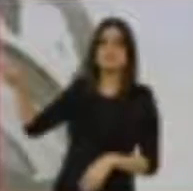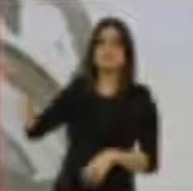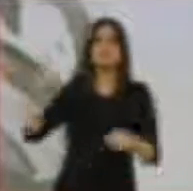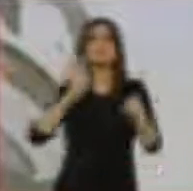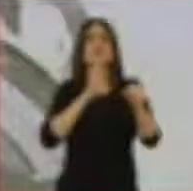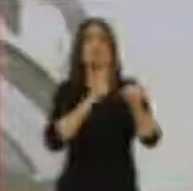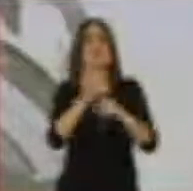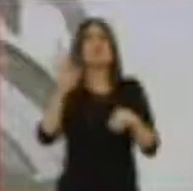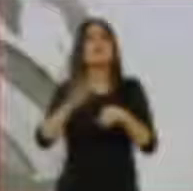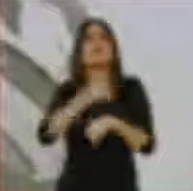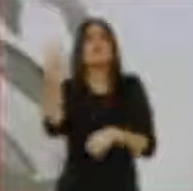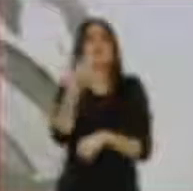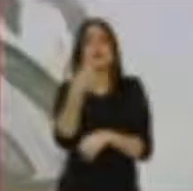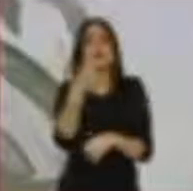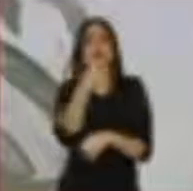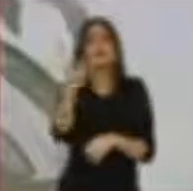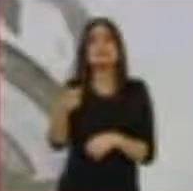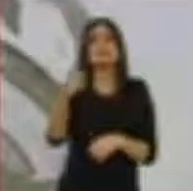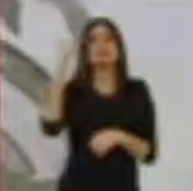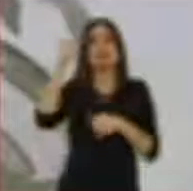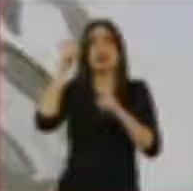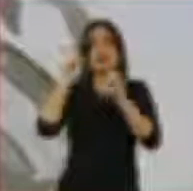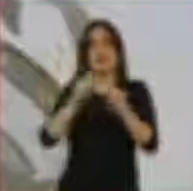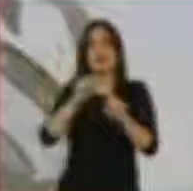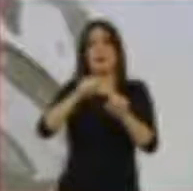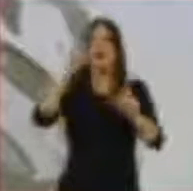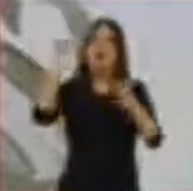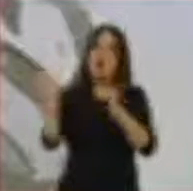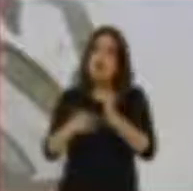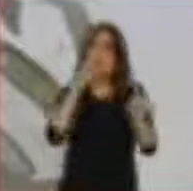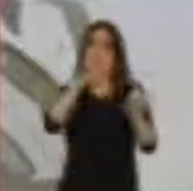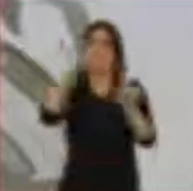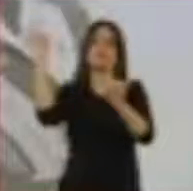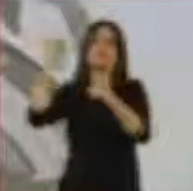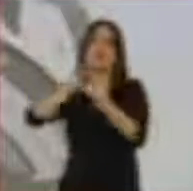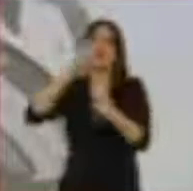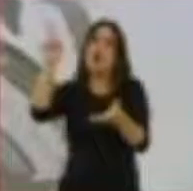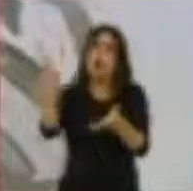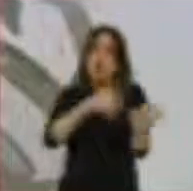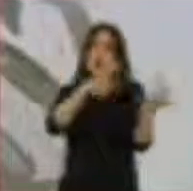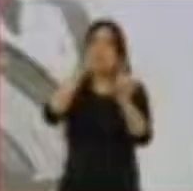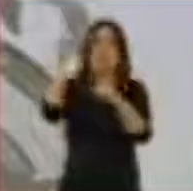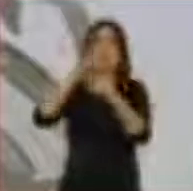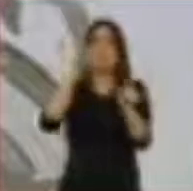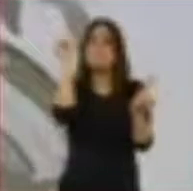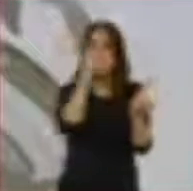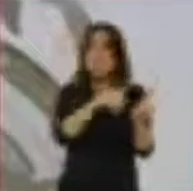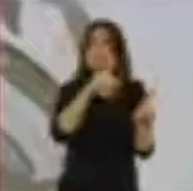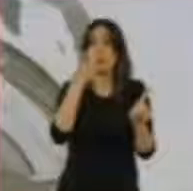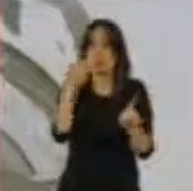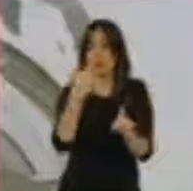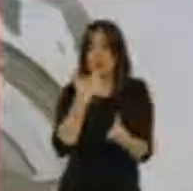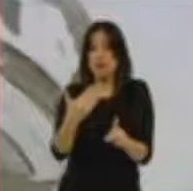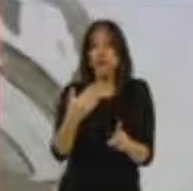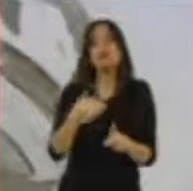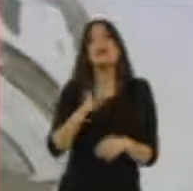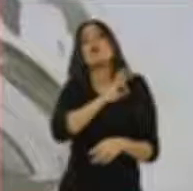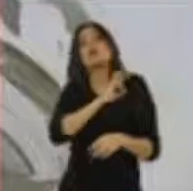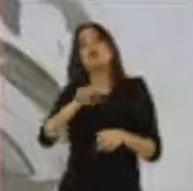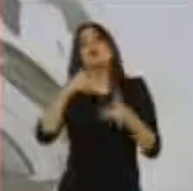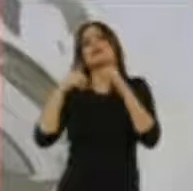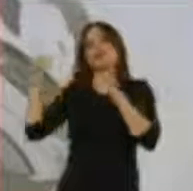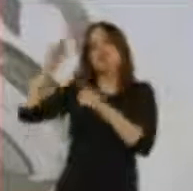razones ¿Cuál será la principal ventaja de que alguien compita por el mismo puesto? Pues la profesionalización ya conoce su trabajo permite dar